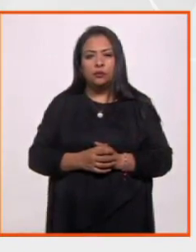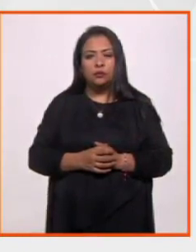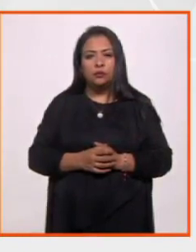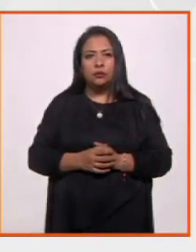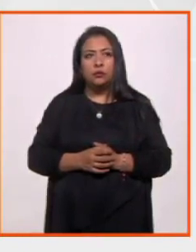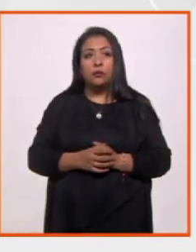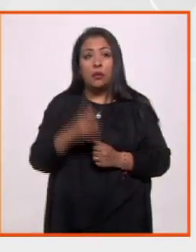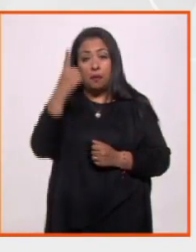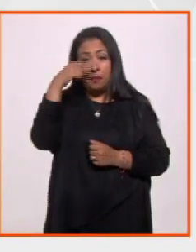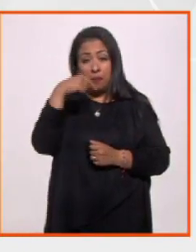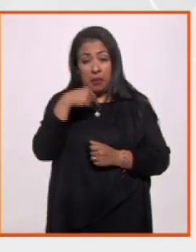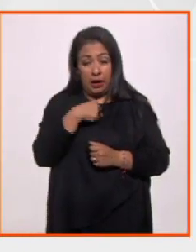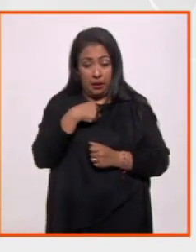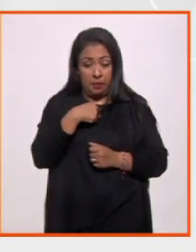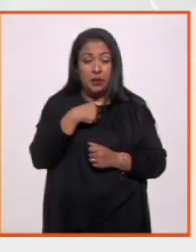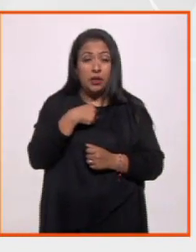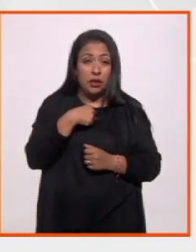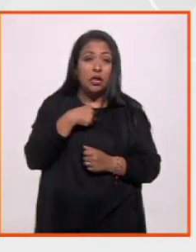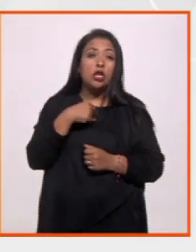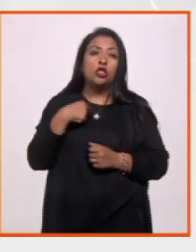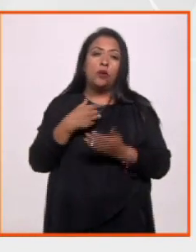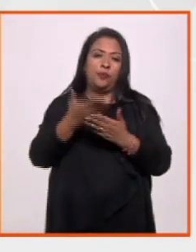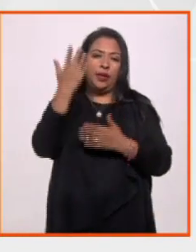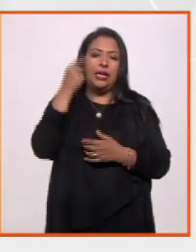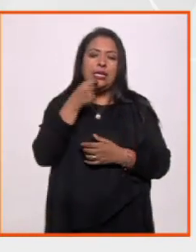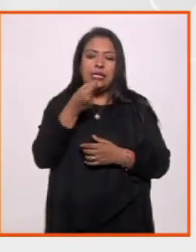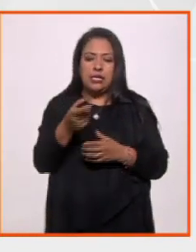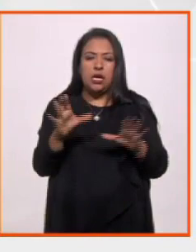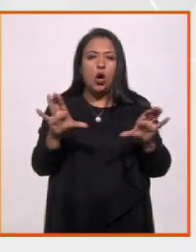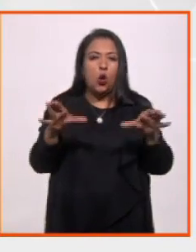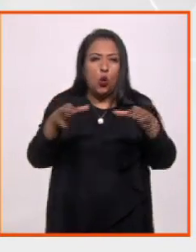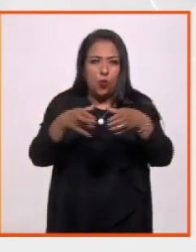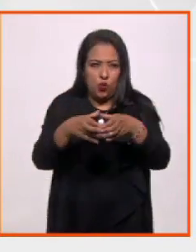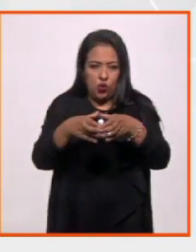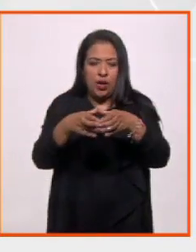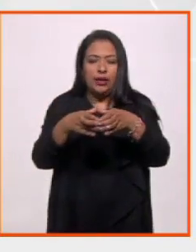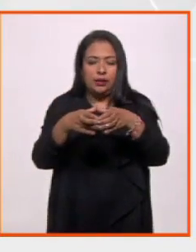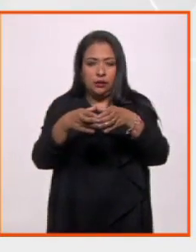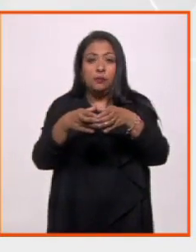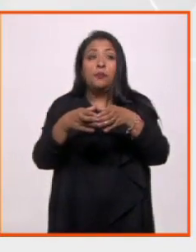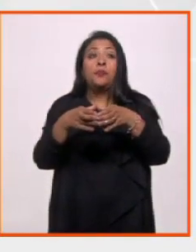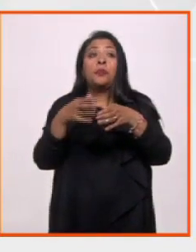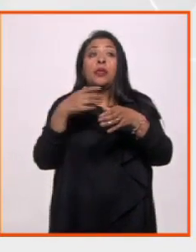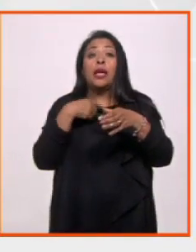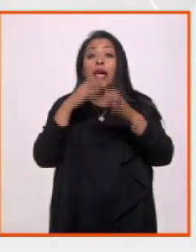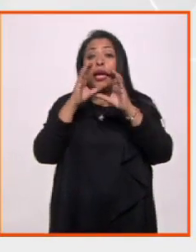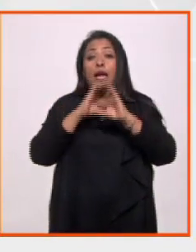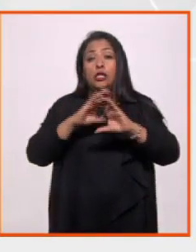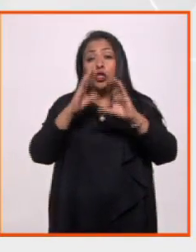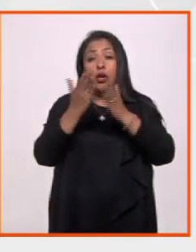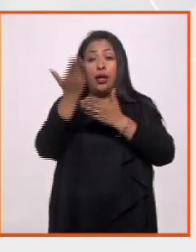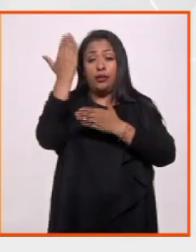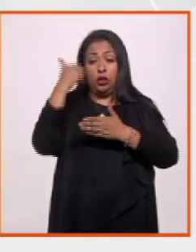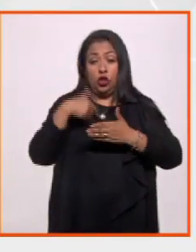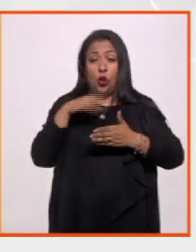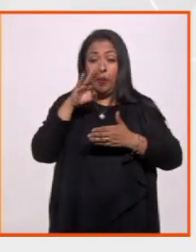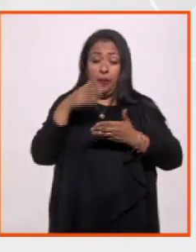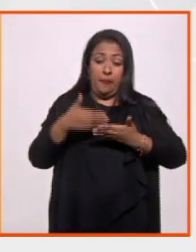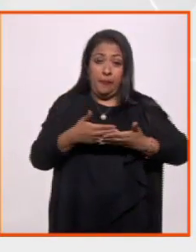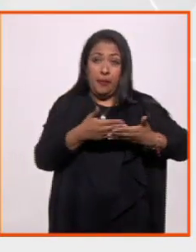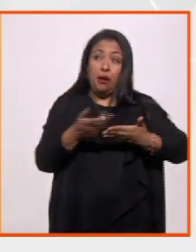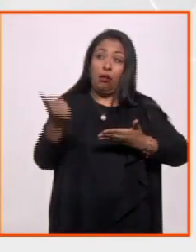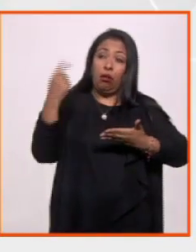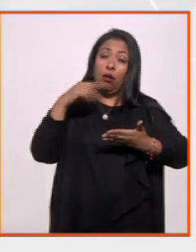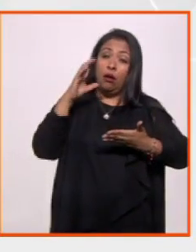Para mí, sobre todo, que fui una niña de comunas y que mis canciones de cuna eran estos corridos